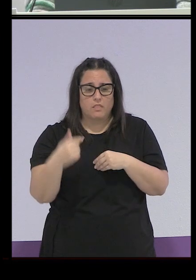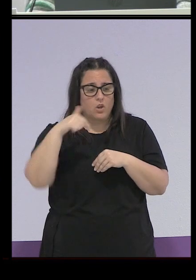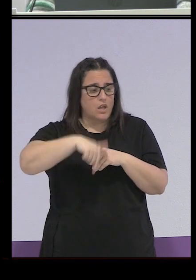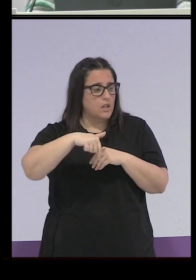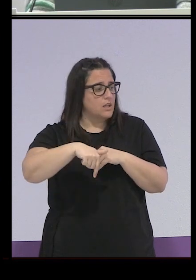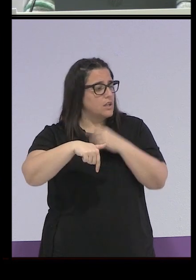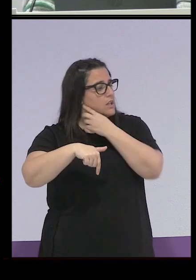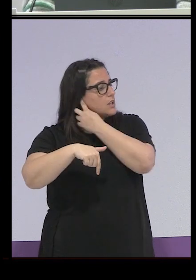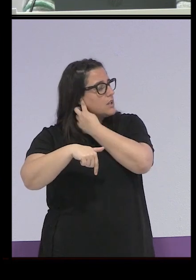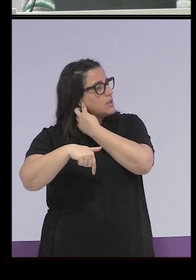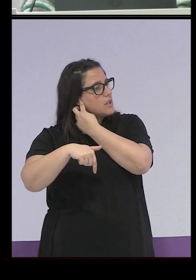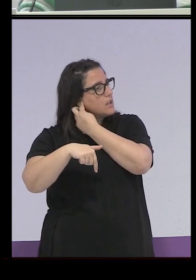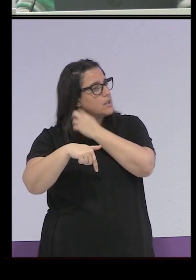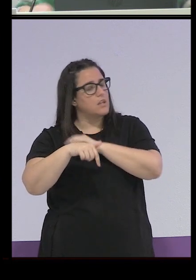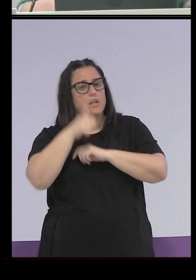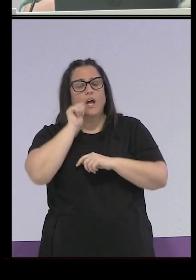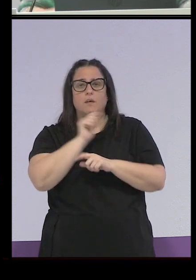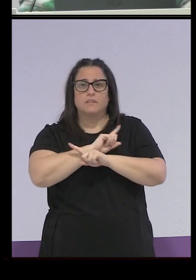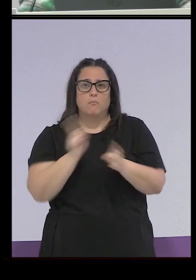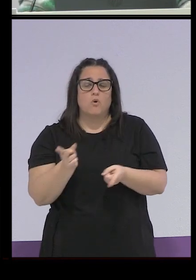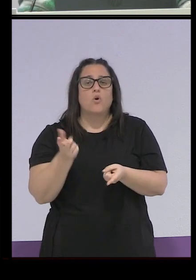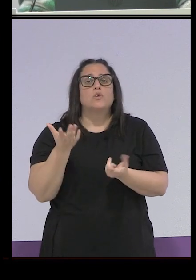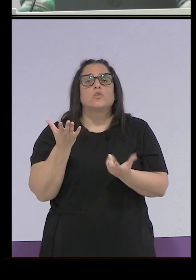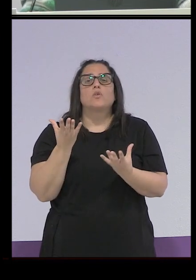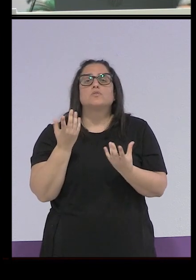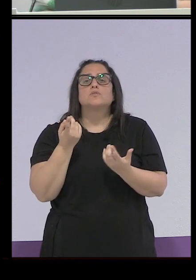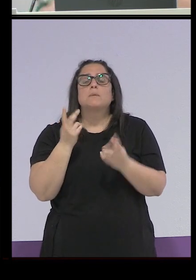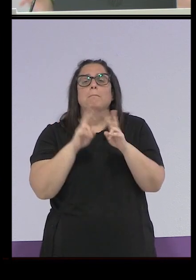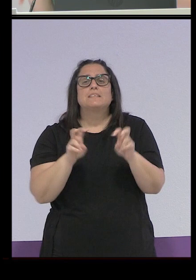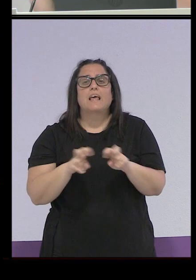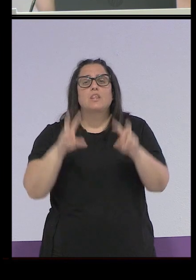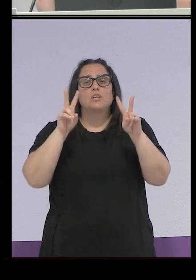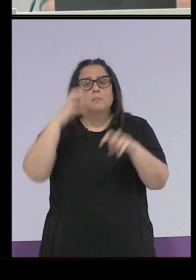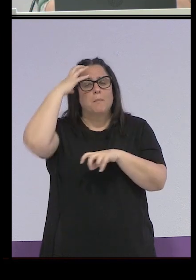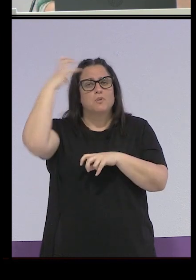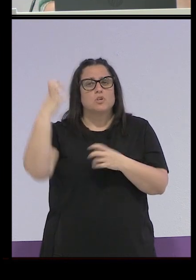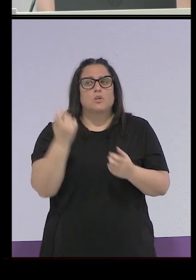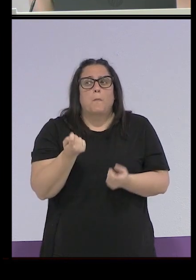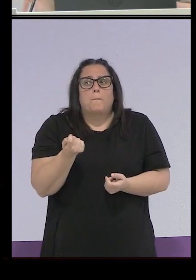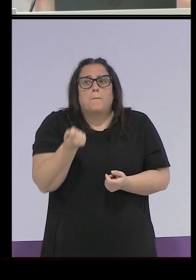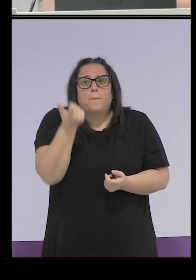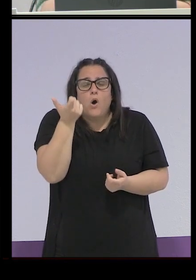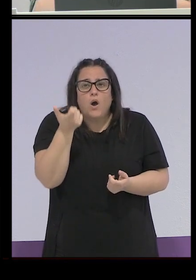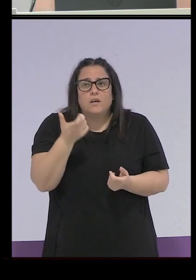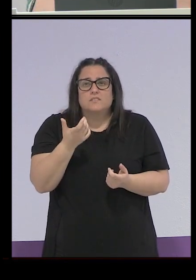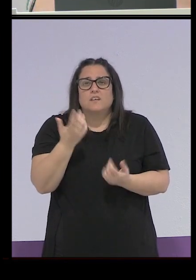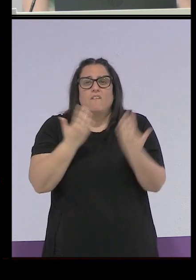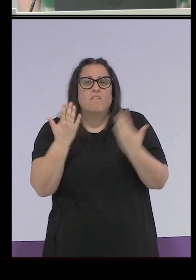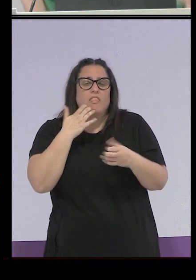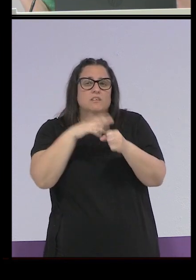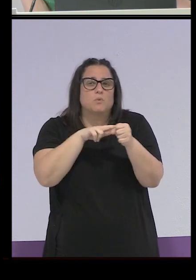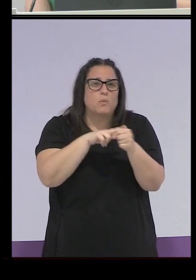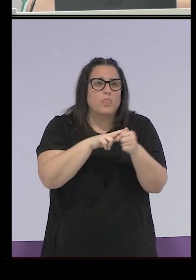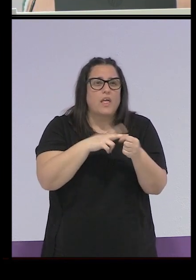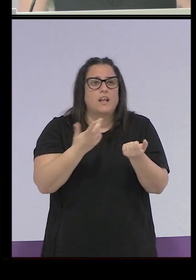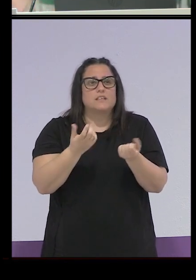en Araba tampoco. Entonces, bueno, las pocas investigaciones que hay sobre el patronato, por eso a veces son por provinciales y nos falta mucha